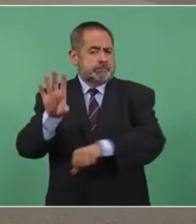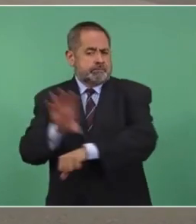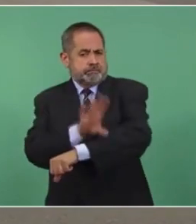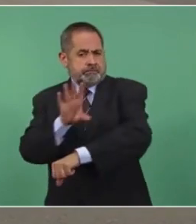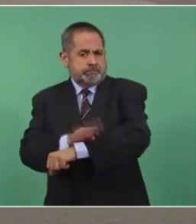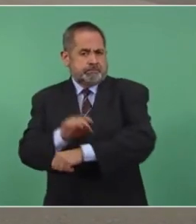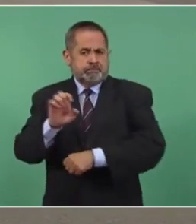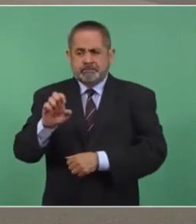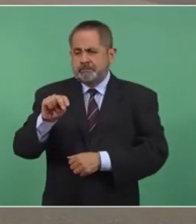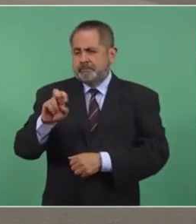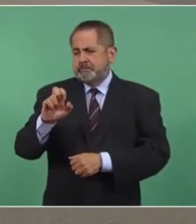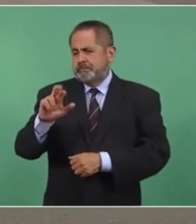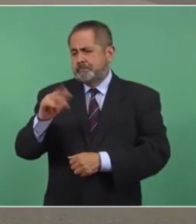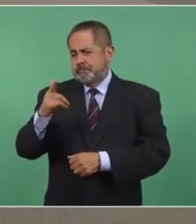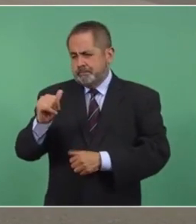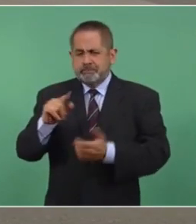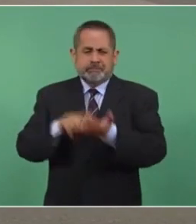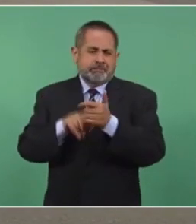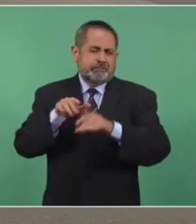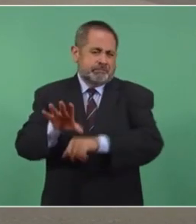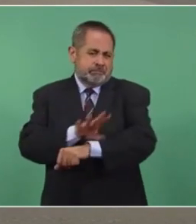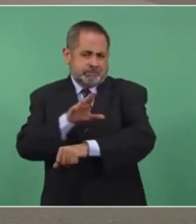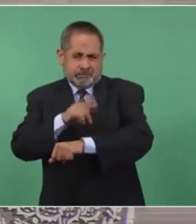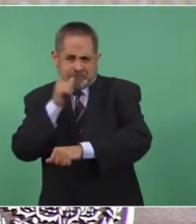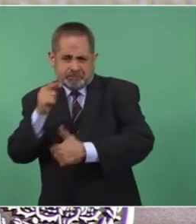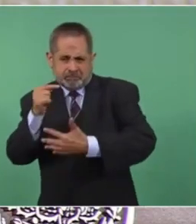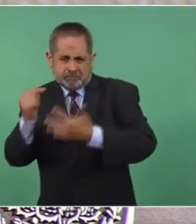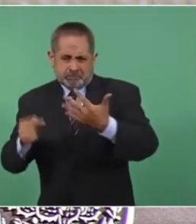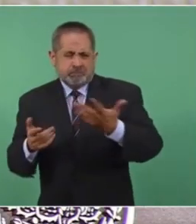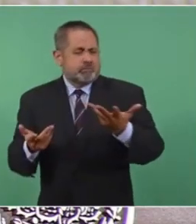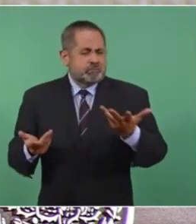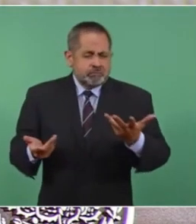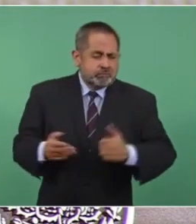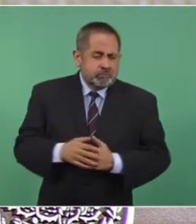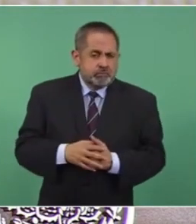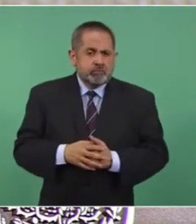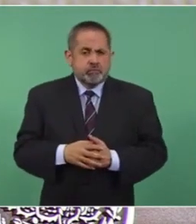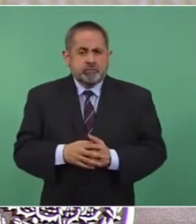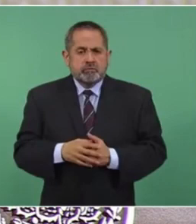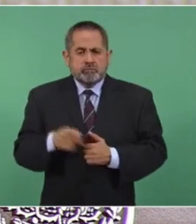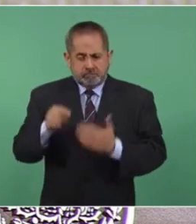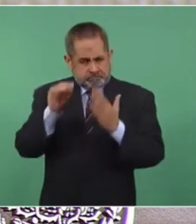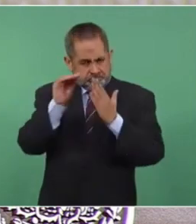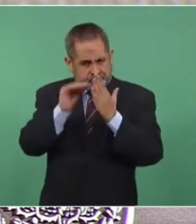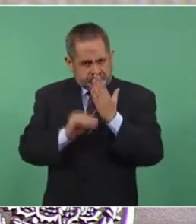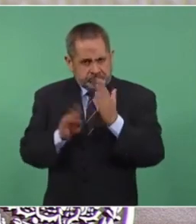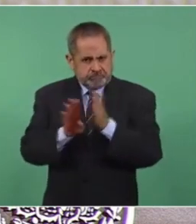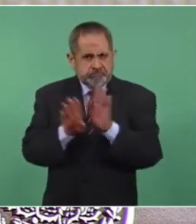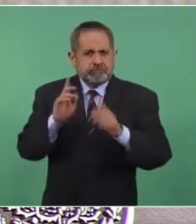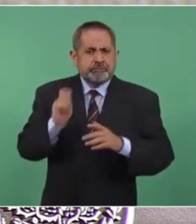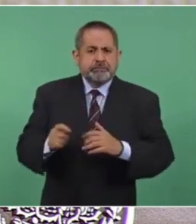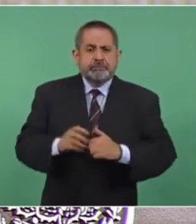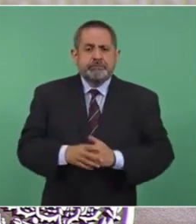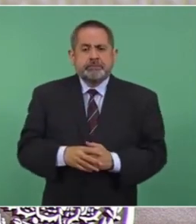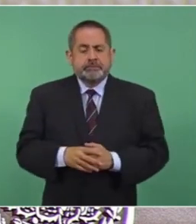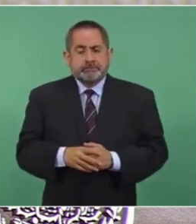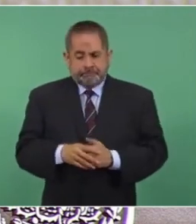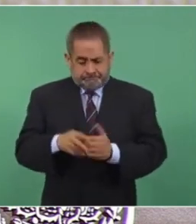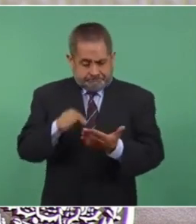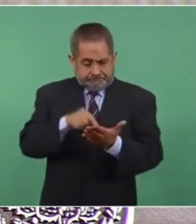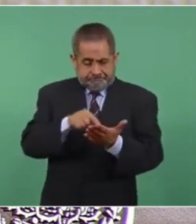energética en el área de electricidad. ¿De qué consta esta reforma? Es la